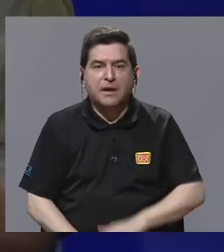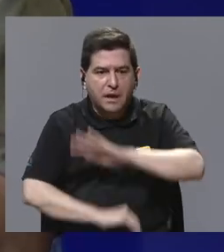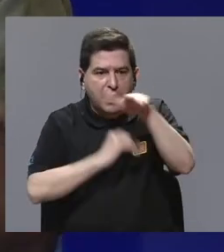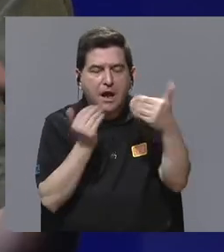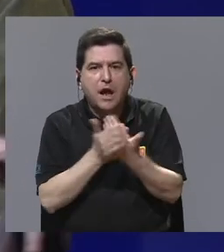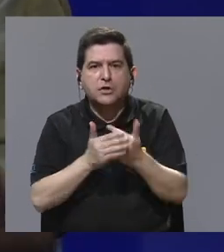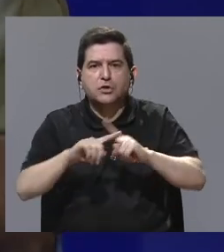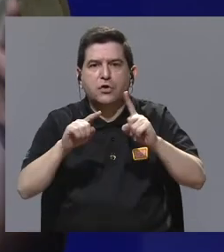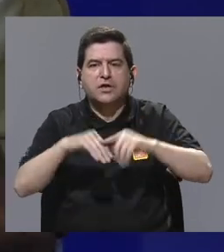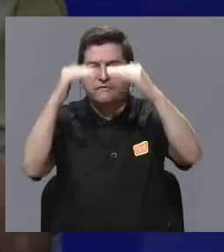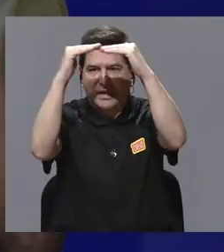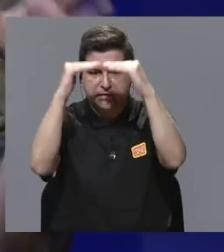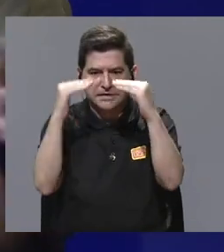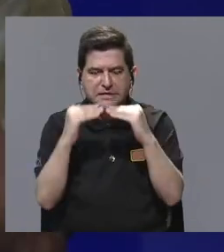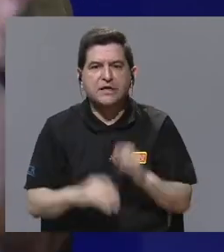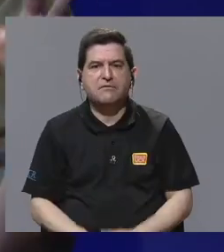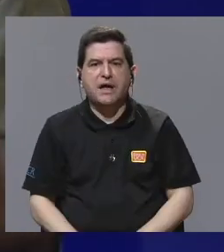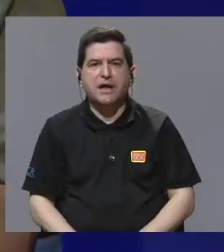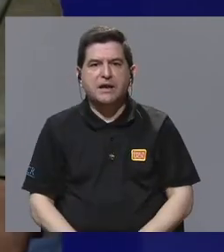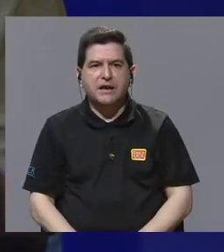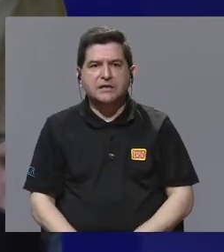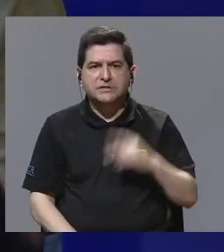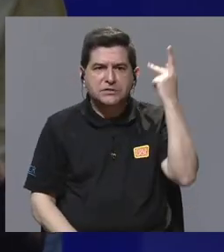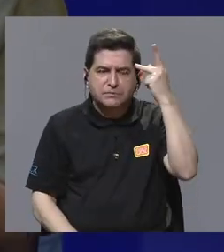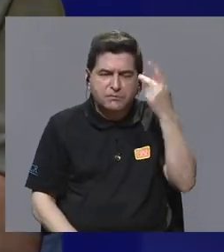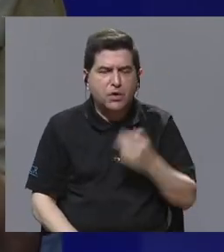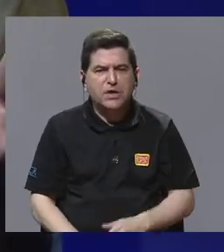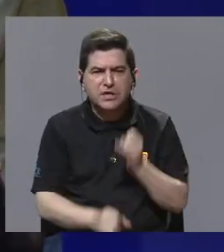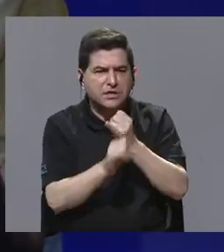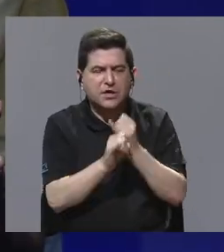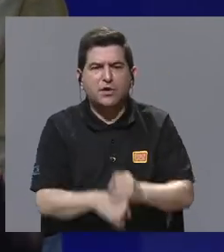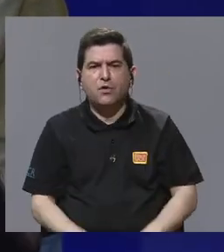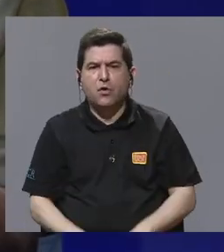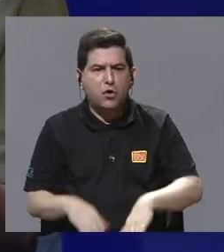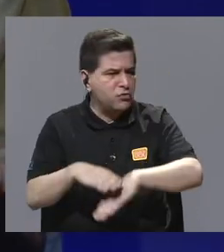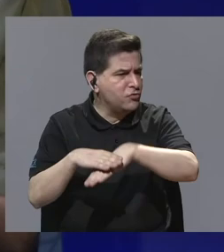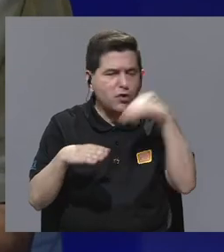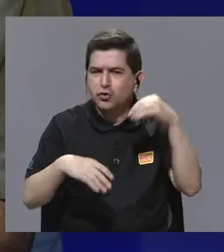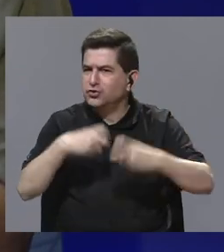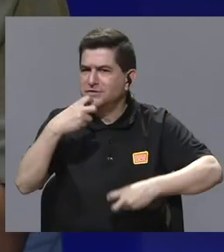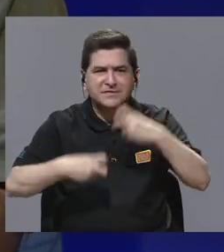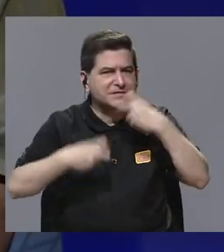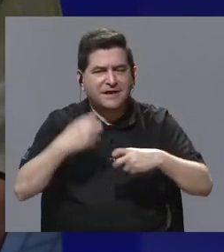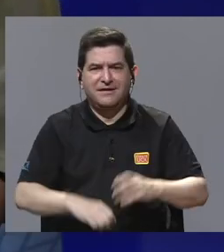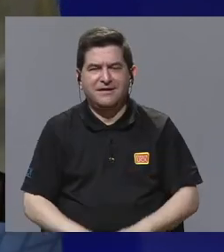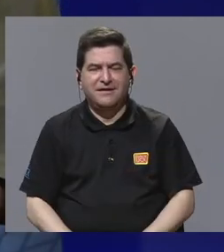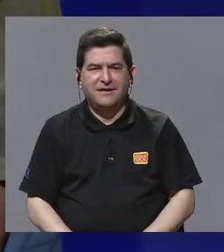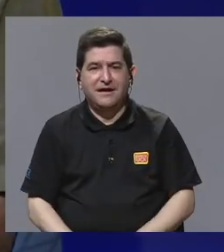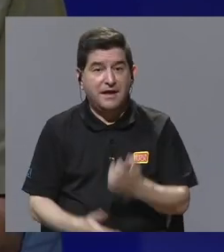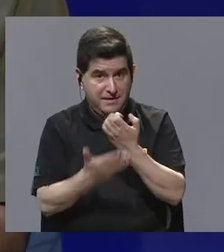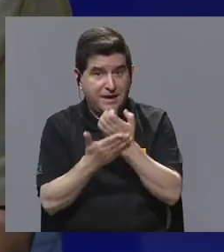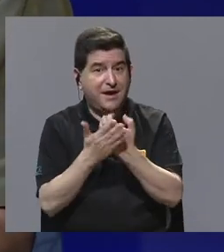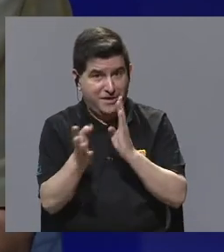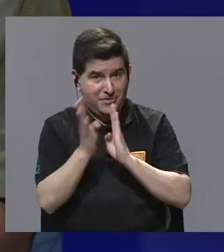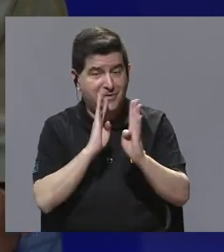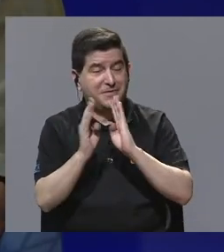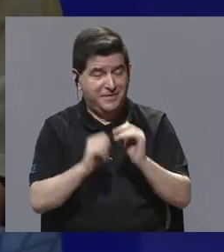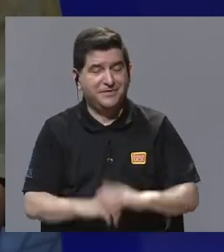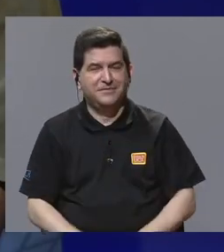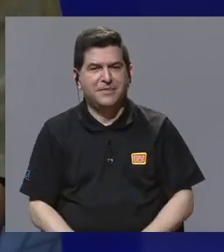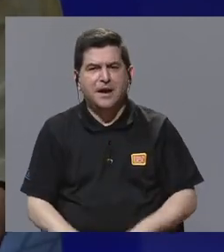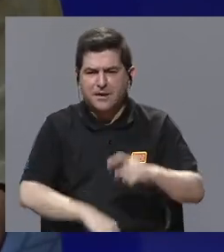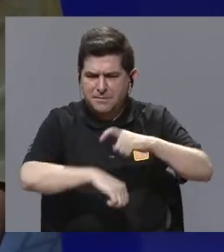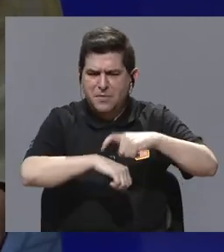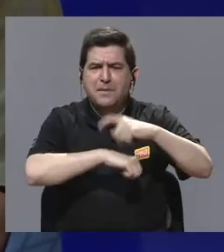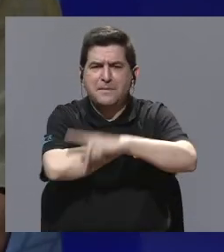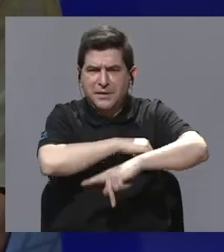los estamentos políticos, institucionales, económicos, siempre estamos en crisis. Nunca hemos salido de la crisis. Y en el episodio de Economía hablamos un poco de eso, ¿verdad? Que aunque haya